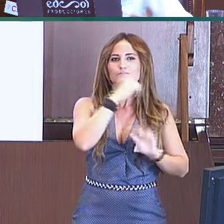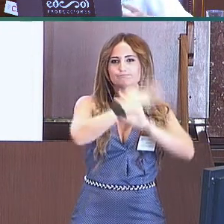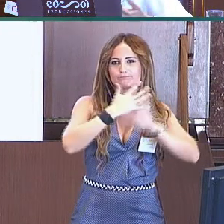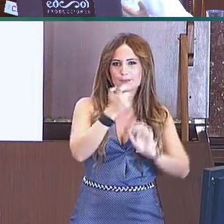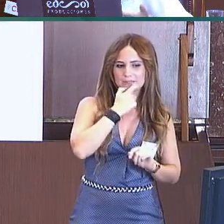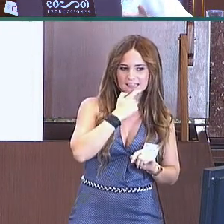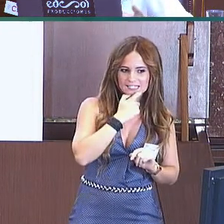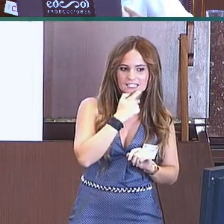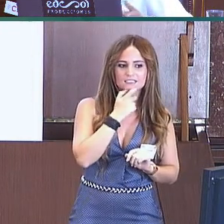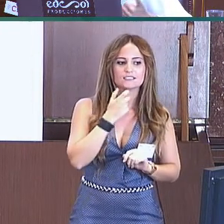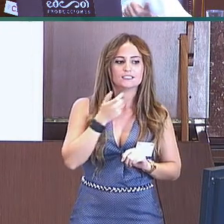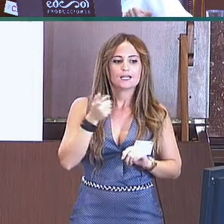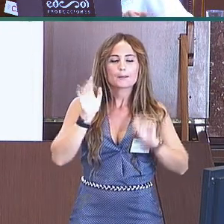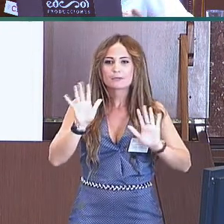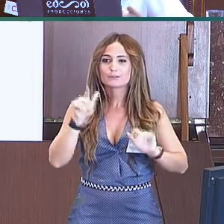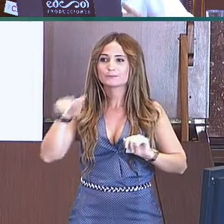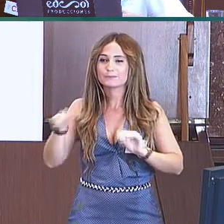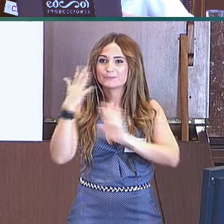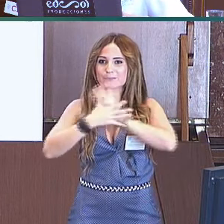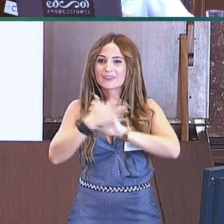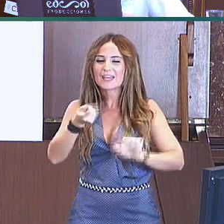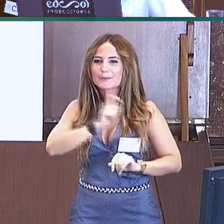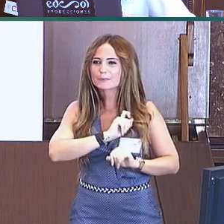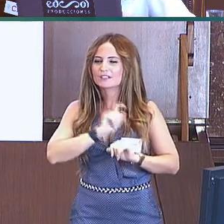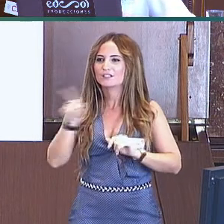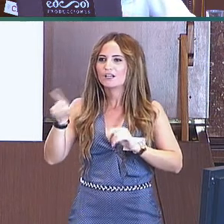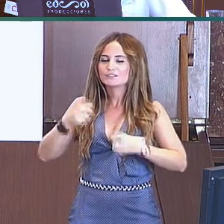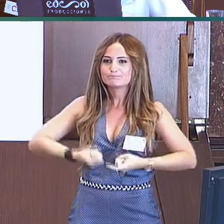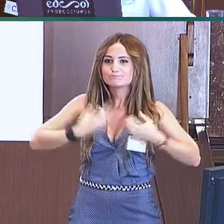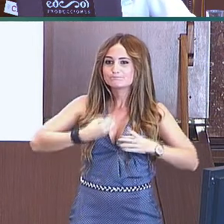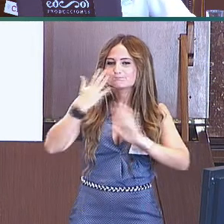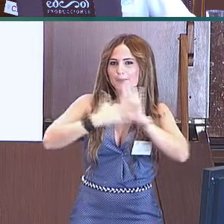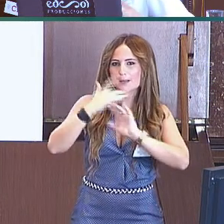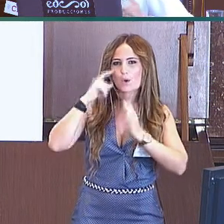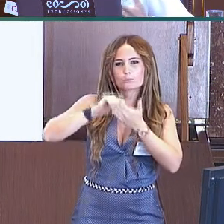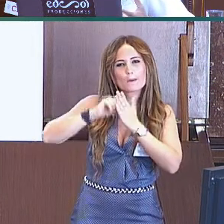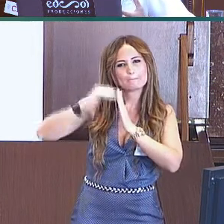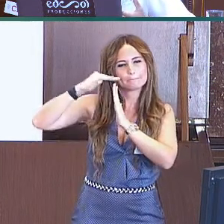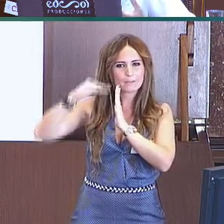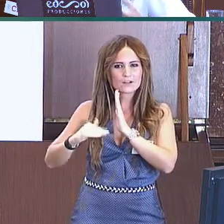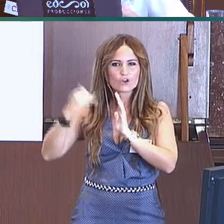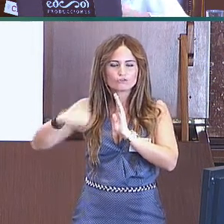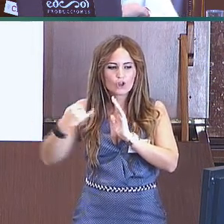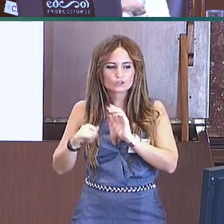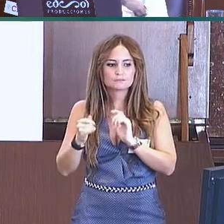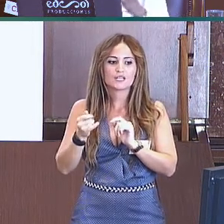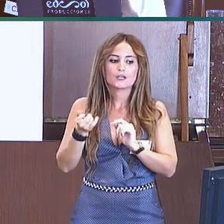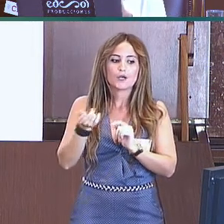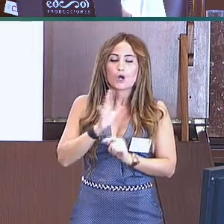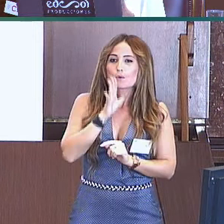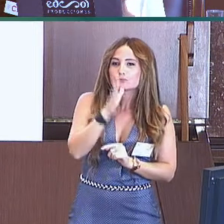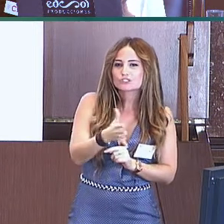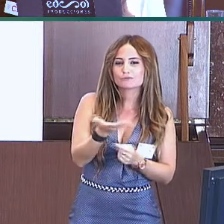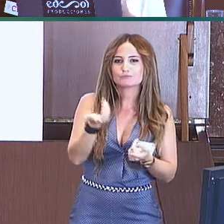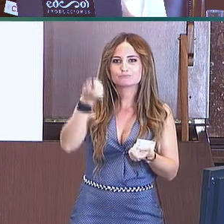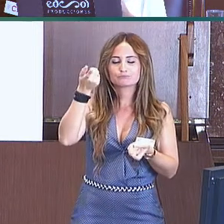lo que se ha observado en otras lenguas de signos, como es la americana y la británica, aunque sí que es cierto que nuestros participantes en general